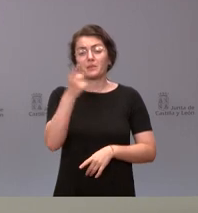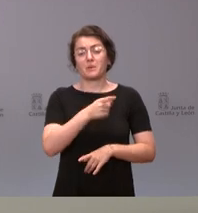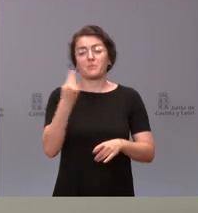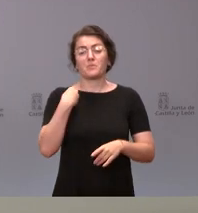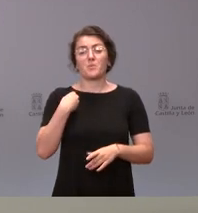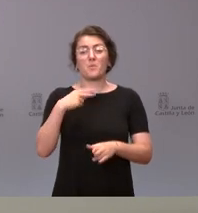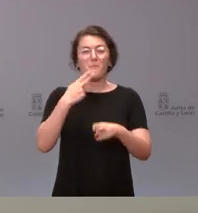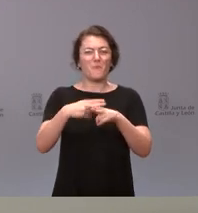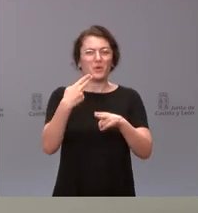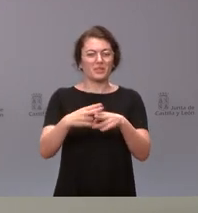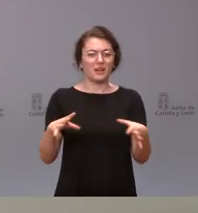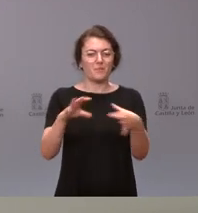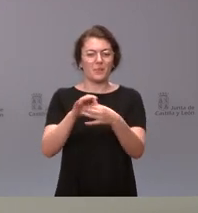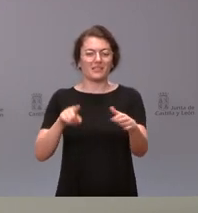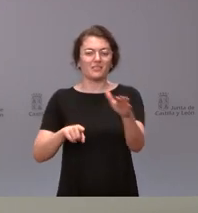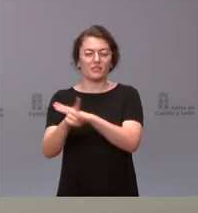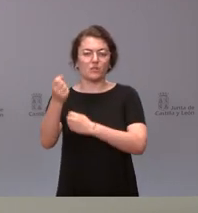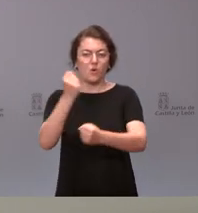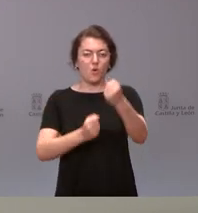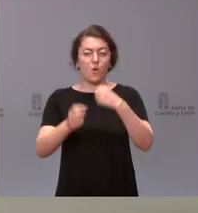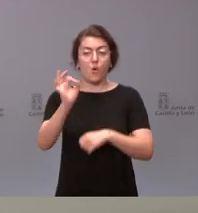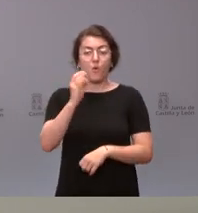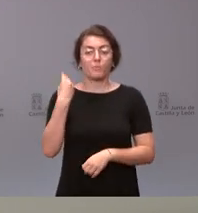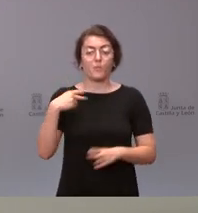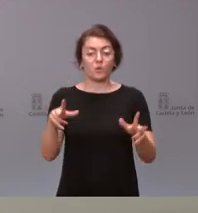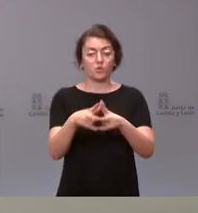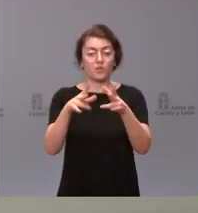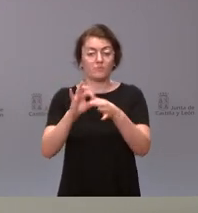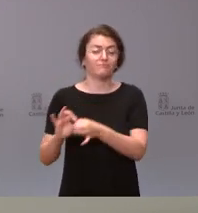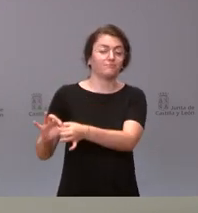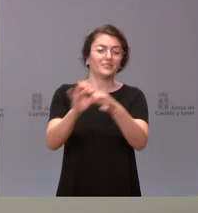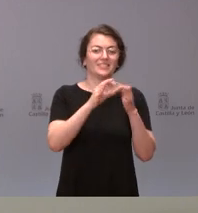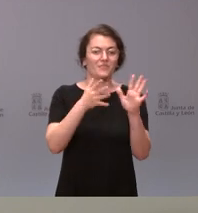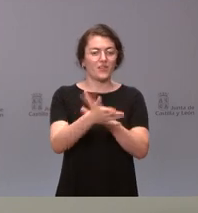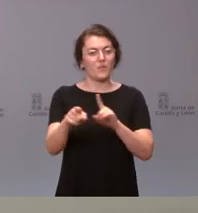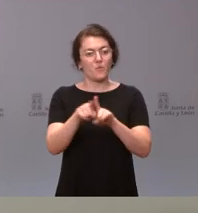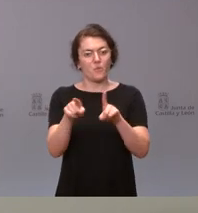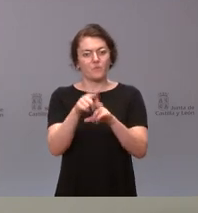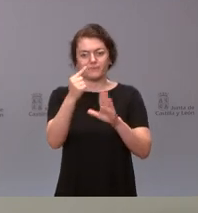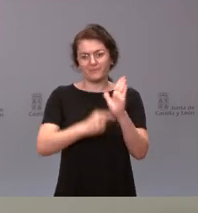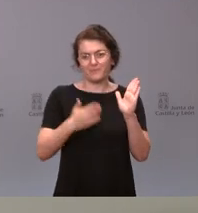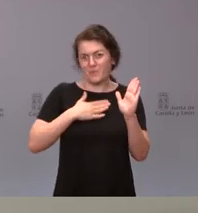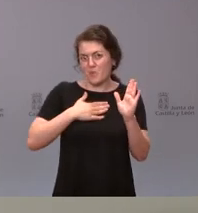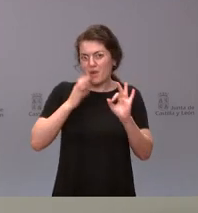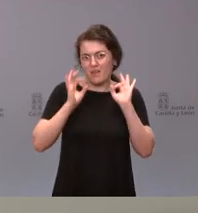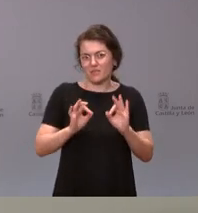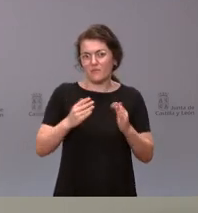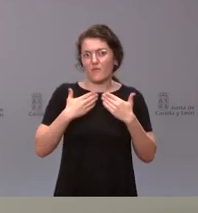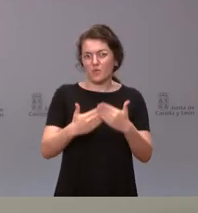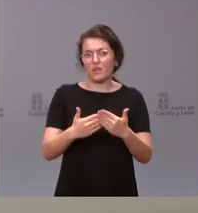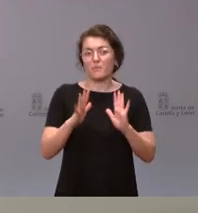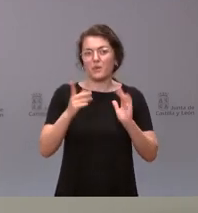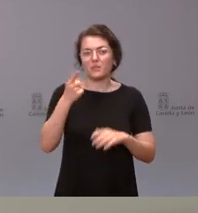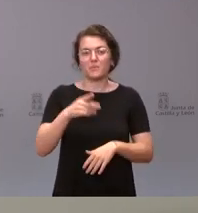al desarrollo económico o sobre la cohesión social. Y ese punto de vista es voluntad de este Gobierno, pero seguramente de la mayor parte de las Administraciones